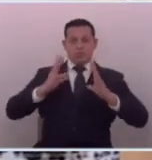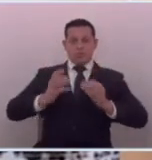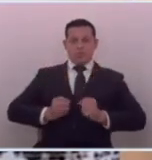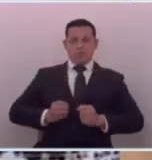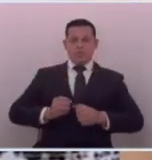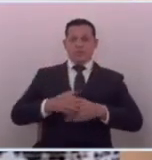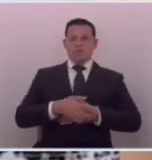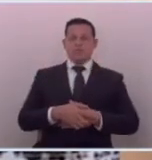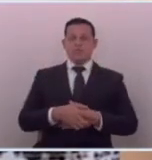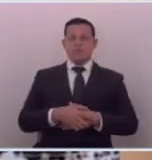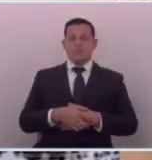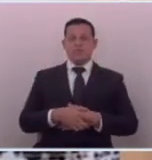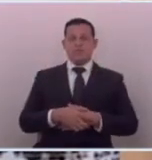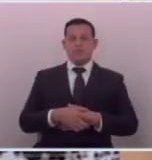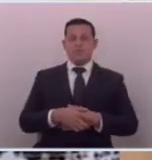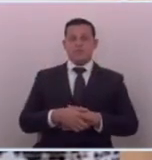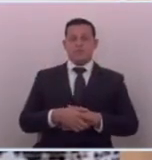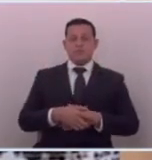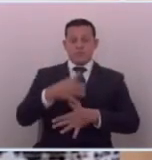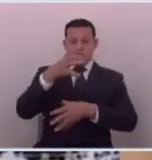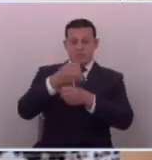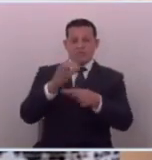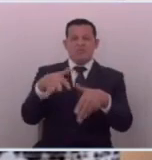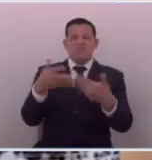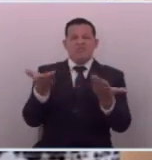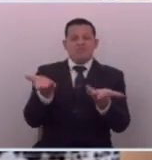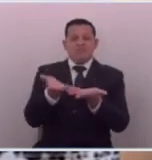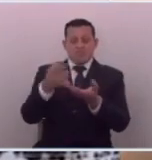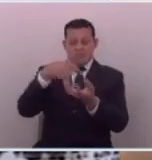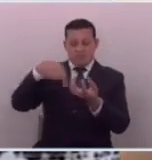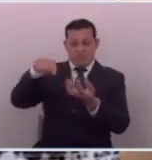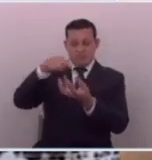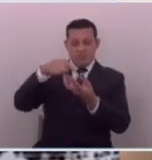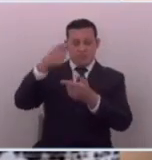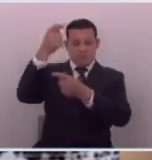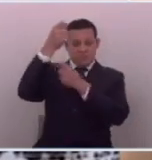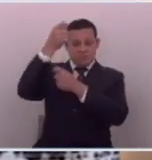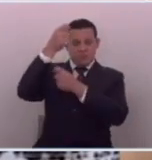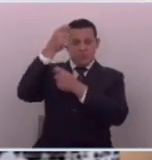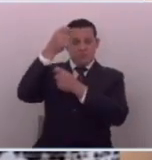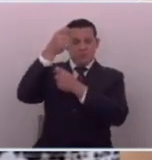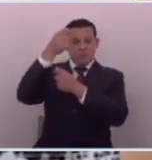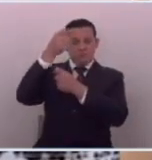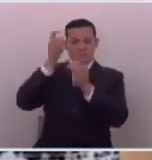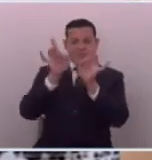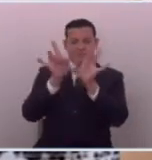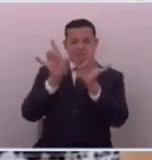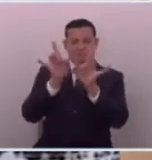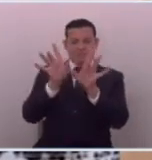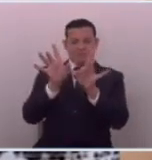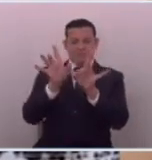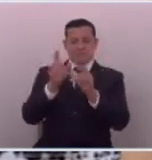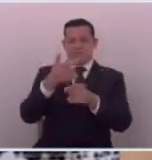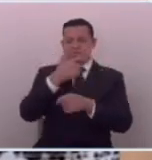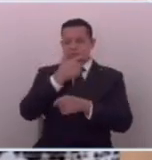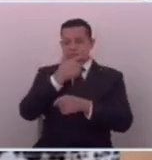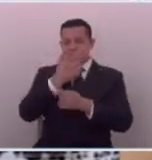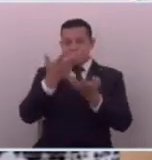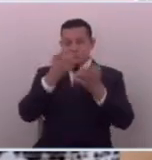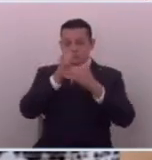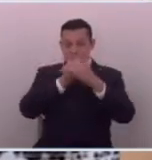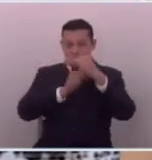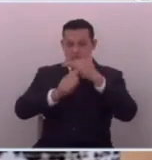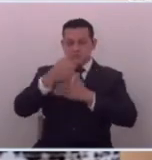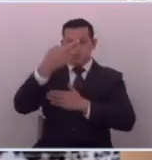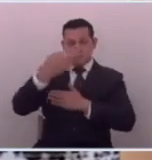pero eso no es lo que están haciendo este pronunciamiento es cuando menos indignante y patético porque quiere esconder una